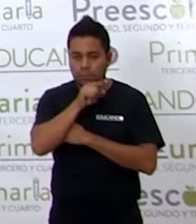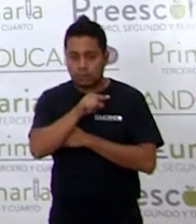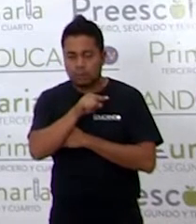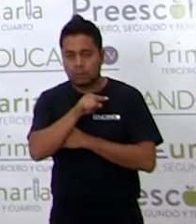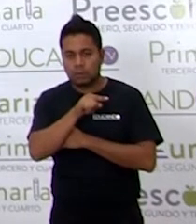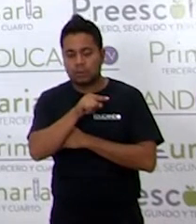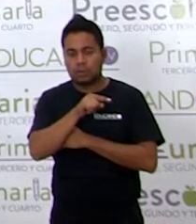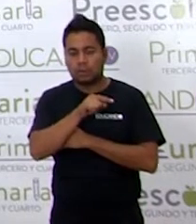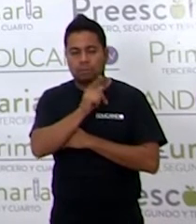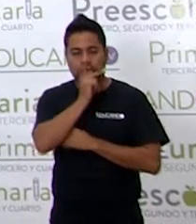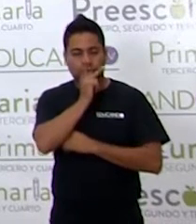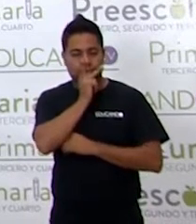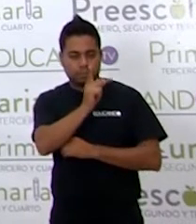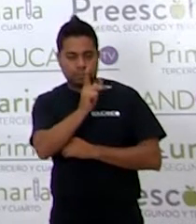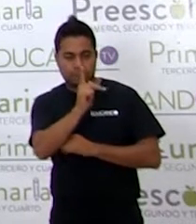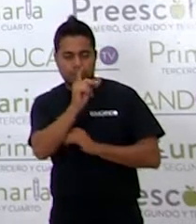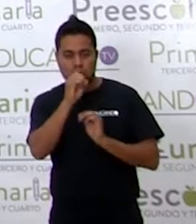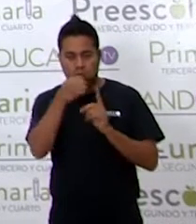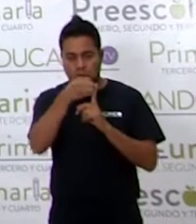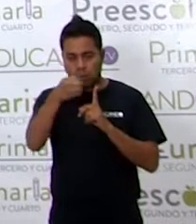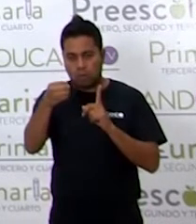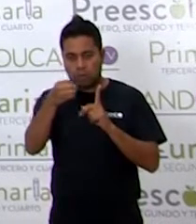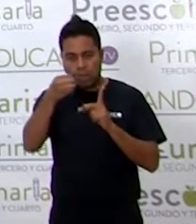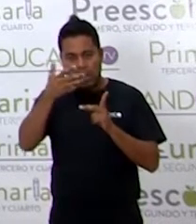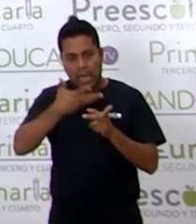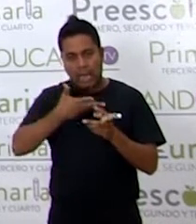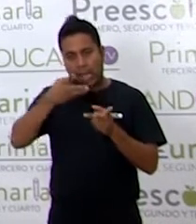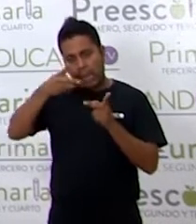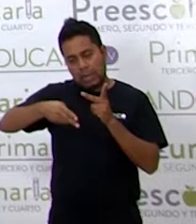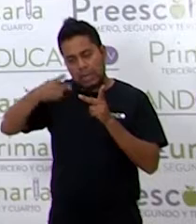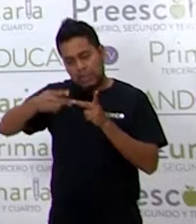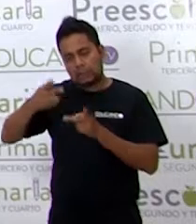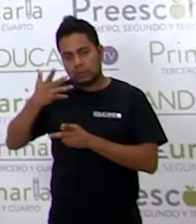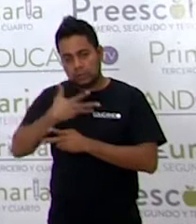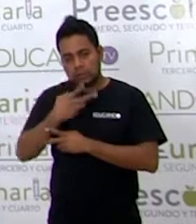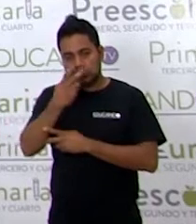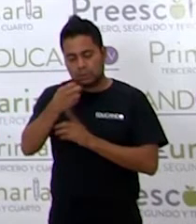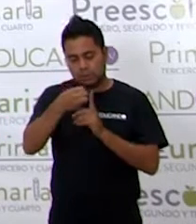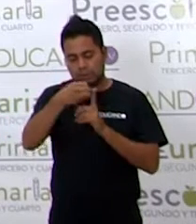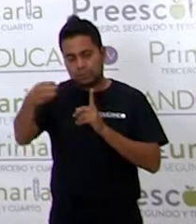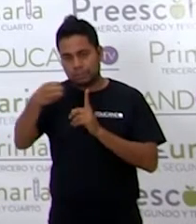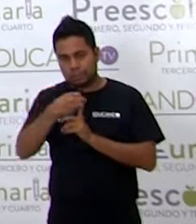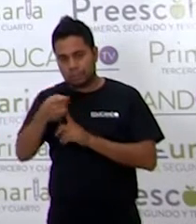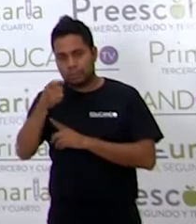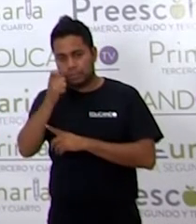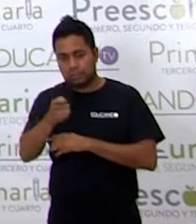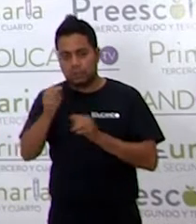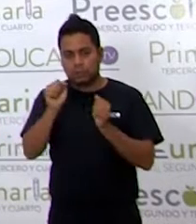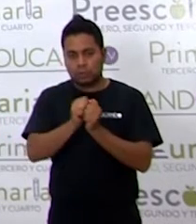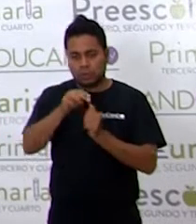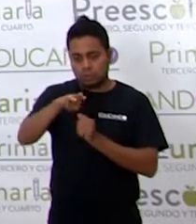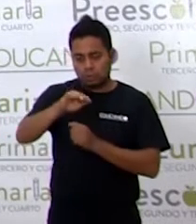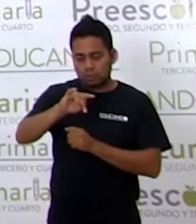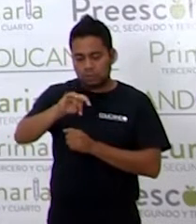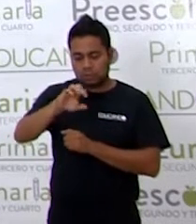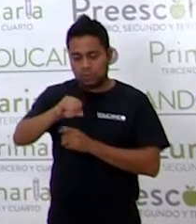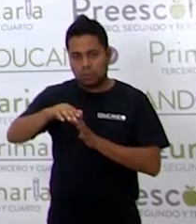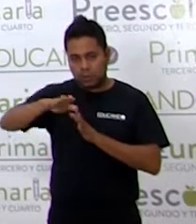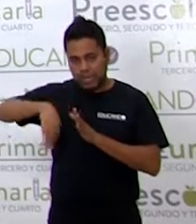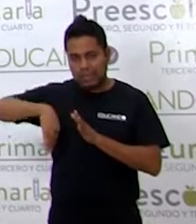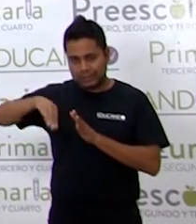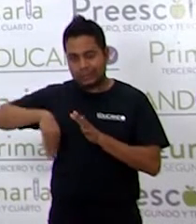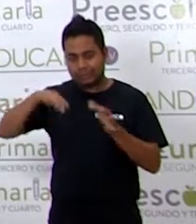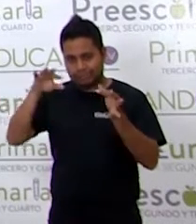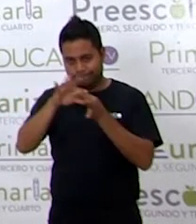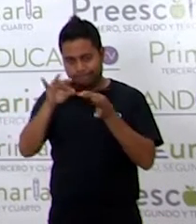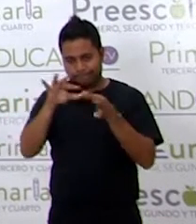Las palabras O frases que las componen Estas oraciones Tienen que ver Con el mito Que hemos estado trabajando